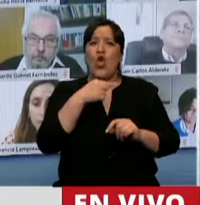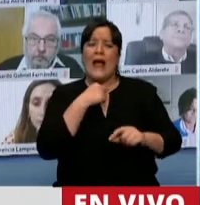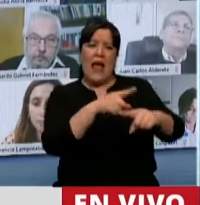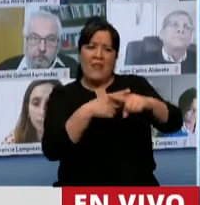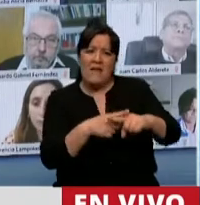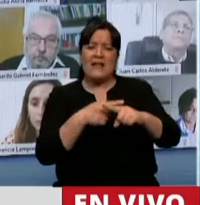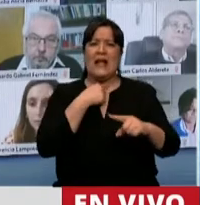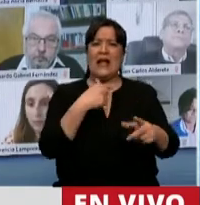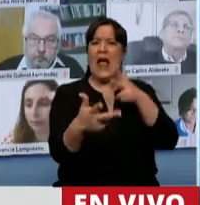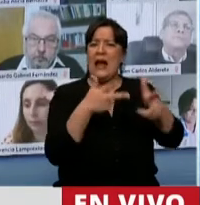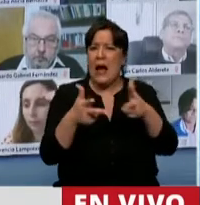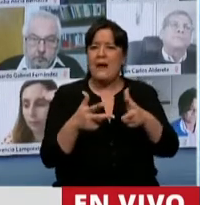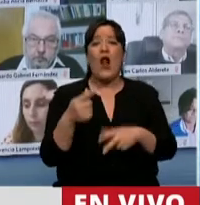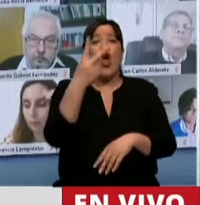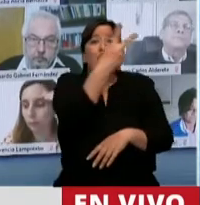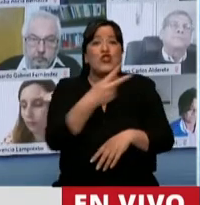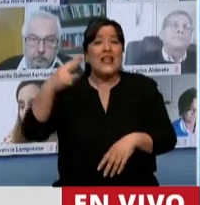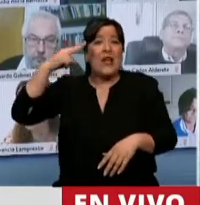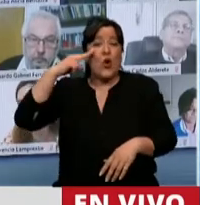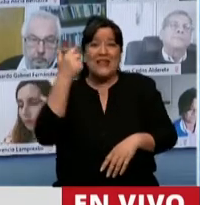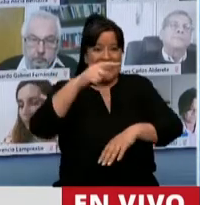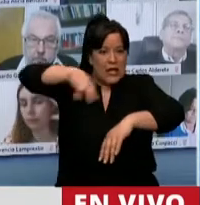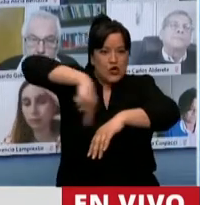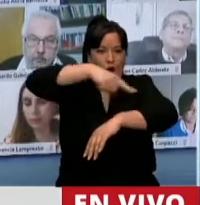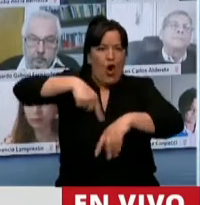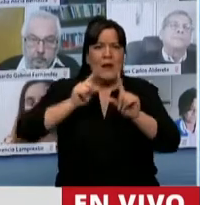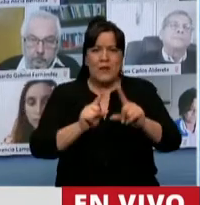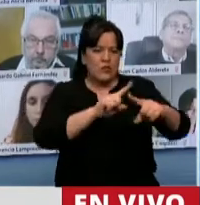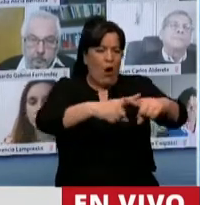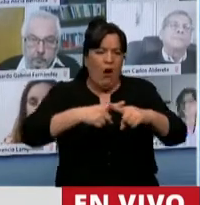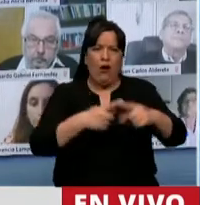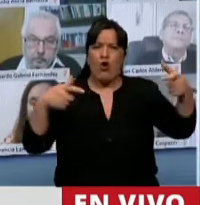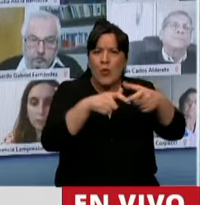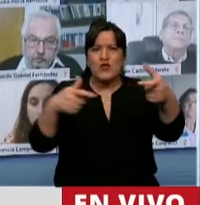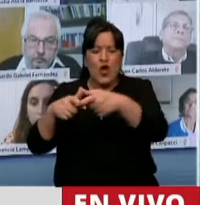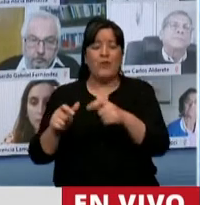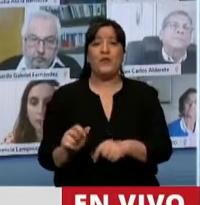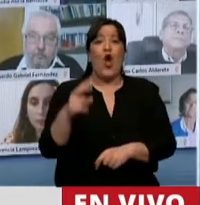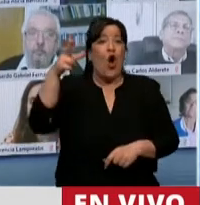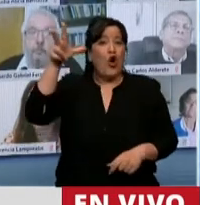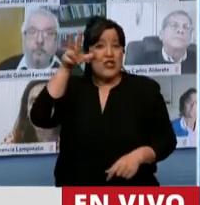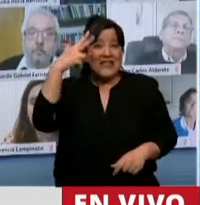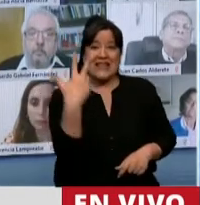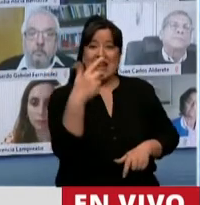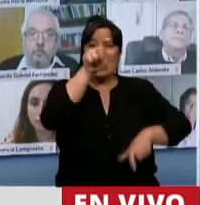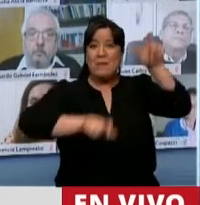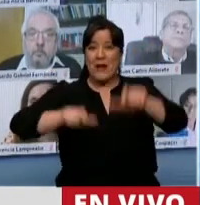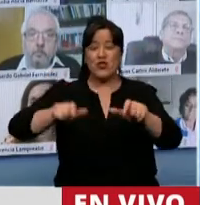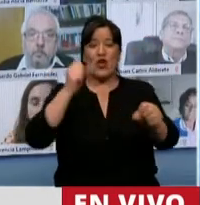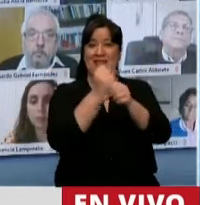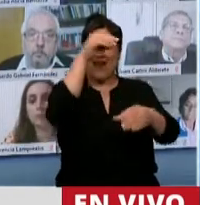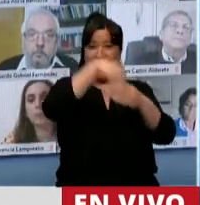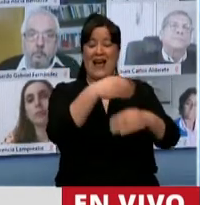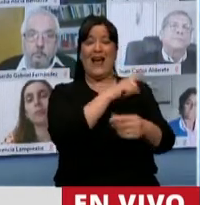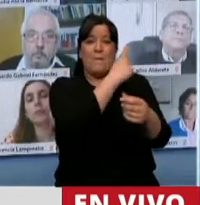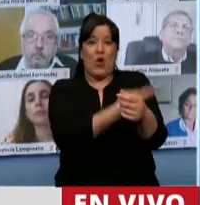querían hablar. 296 horas de diálogo y debate en esas comisiones. 83 participantes del Ejecutivo